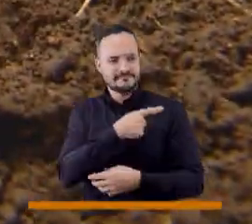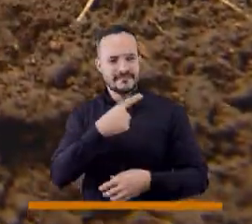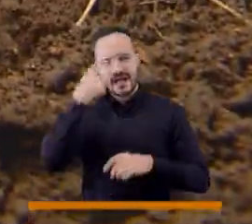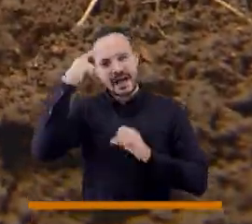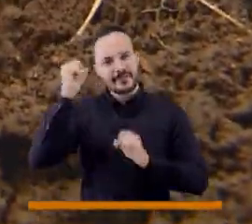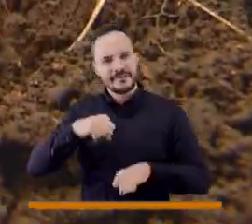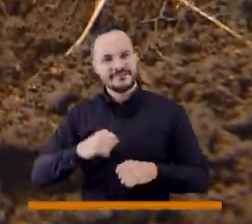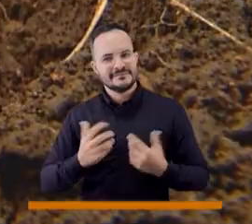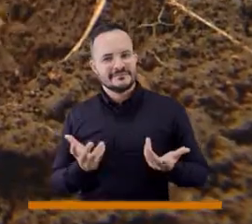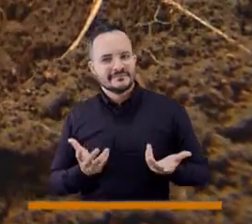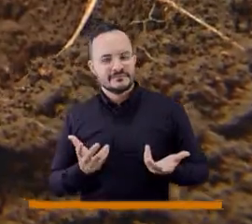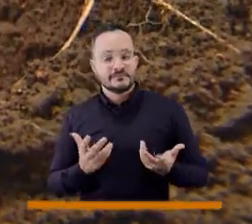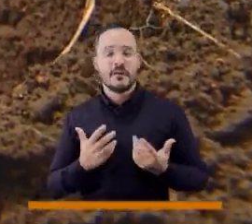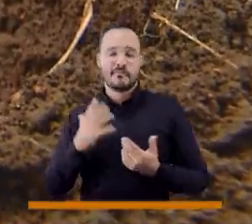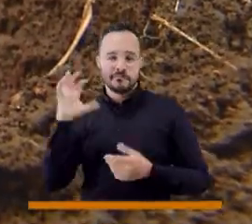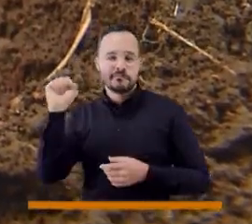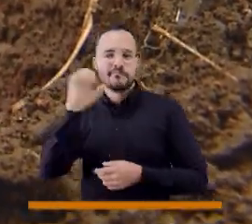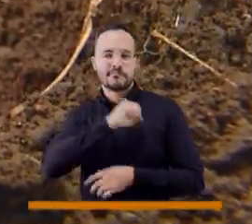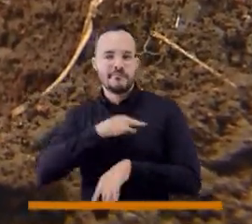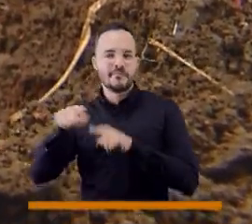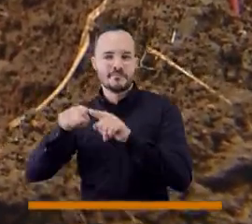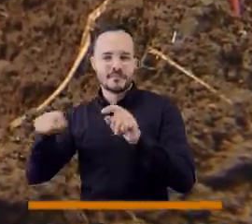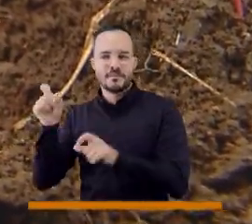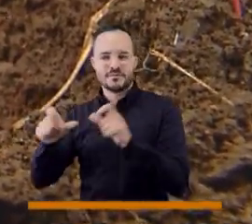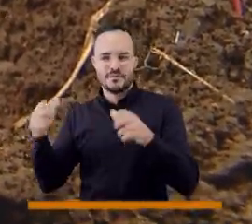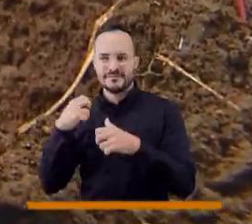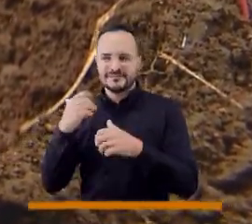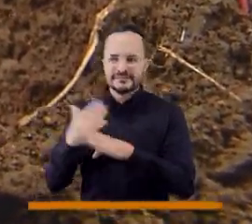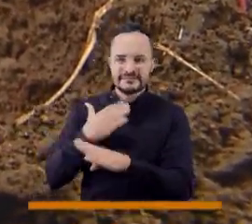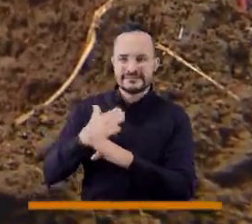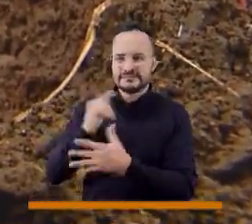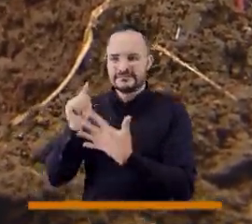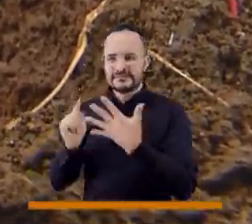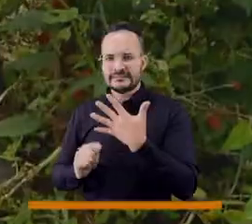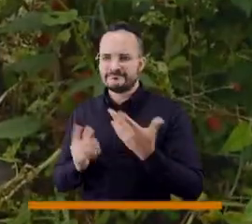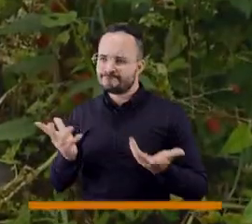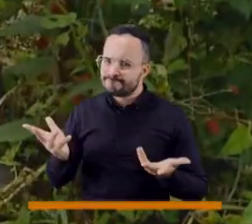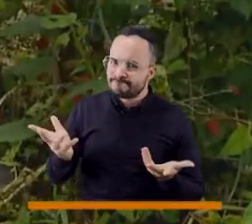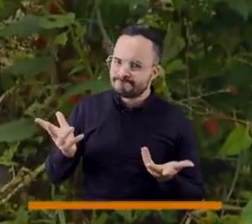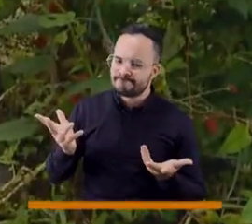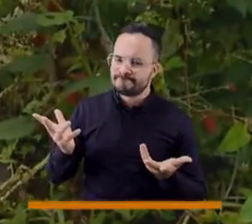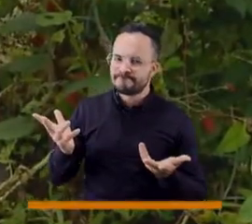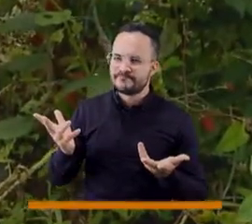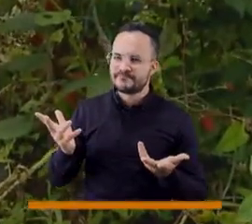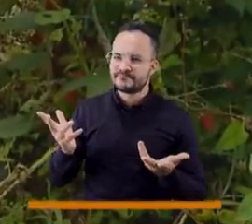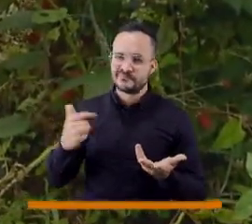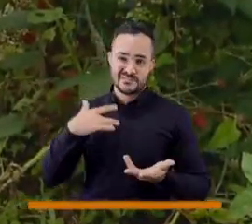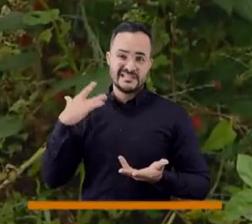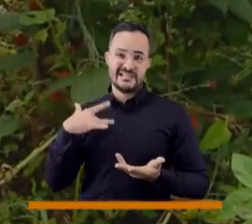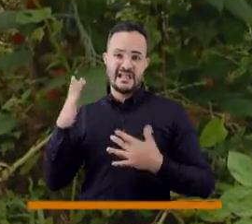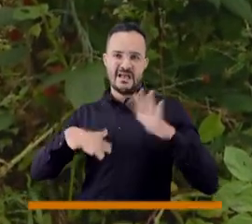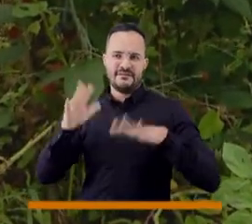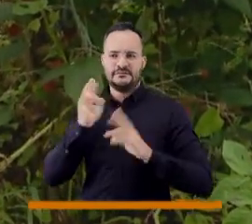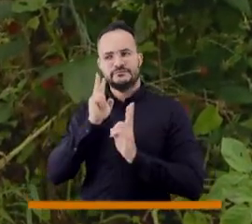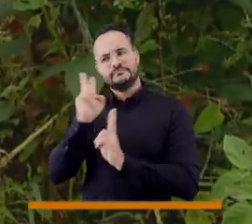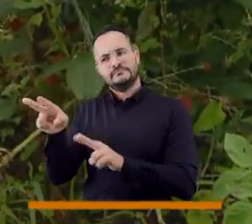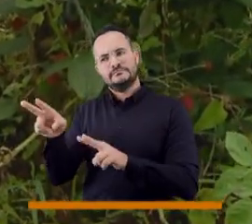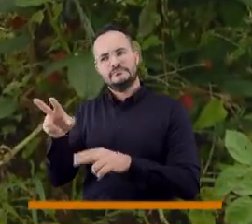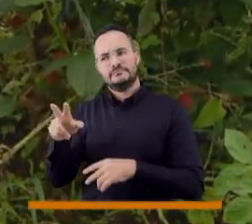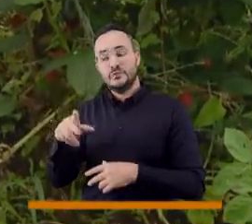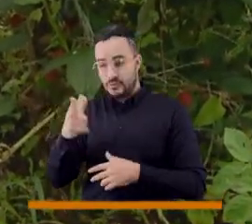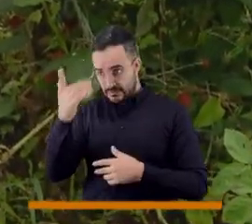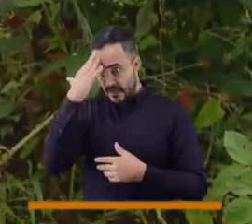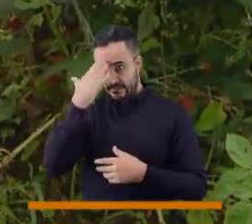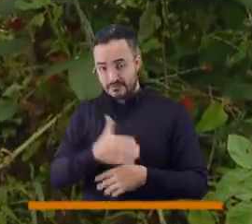todos. Hemos evidenciado que muchas personas tienen las problemáticas, pero estamos seguros que muchas personas que tienen la problemática ni